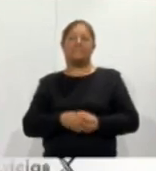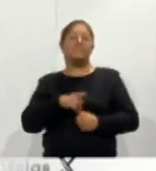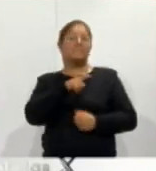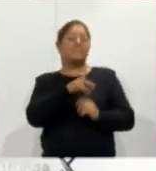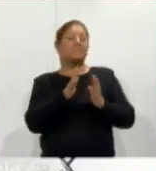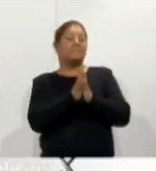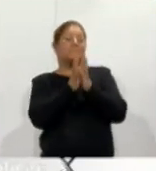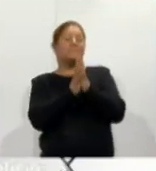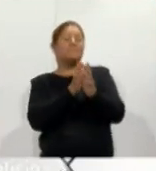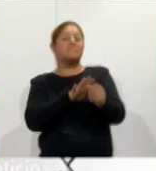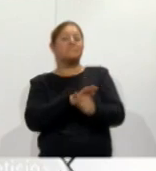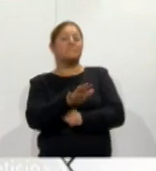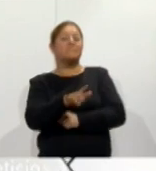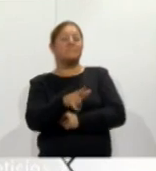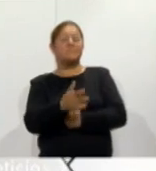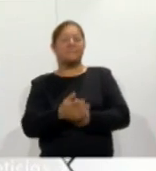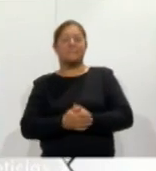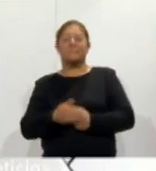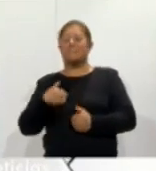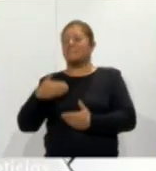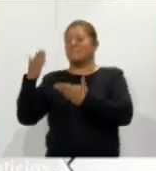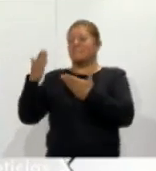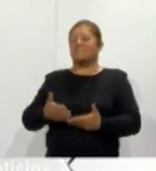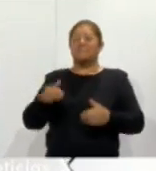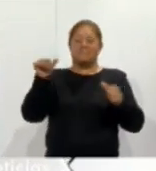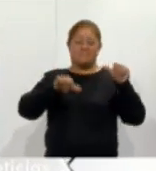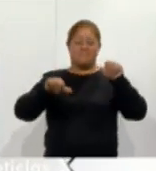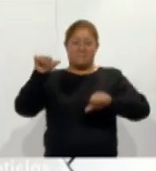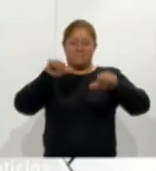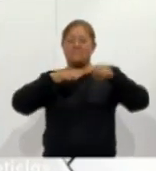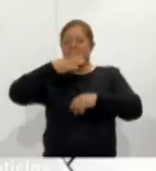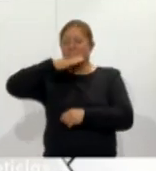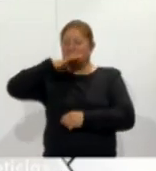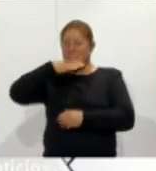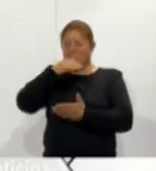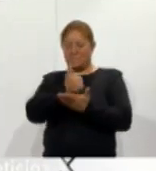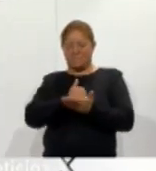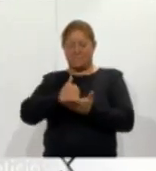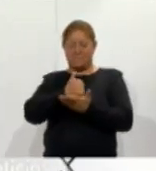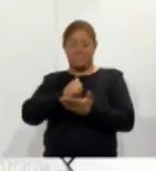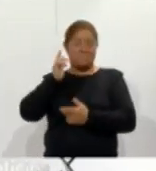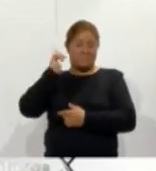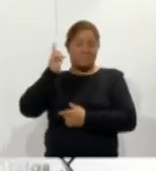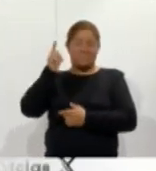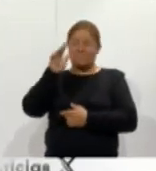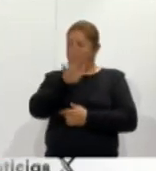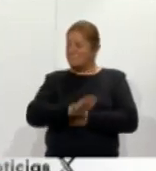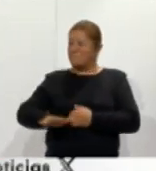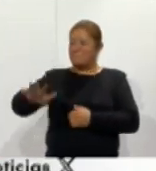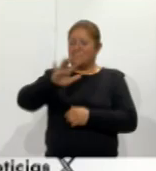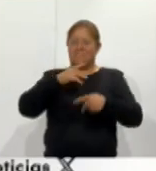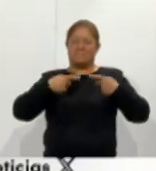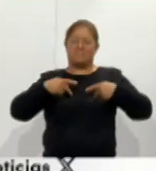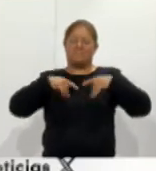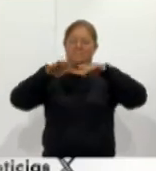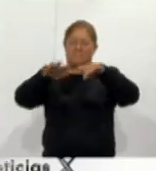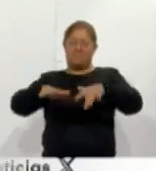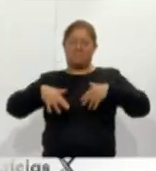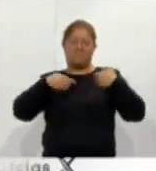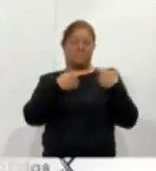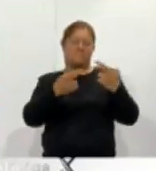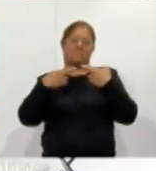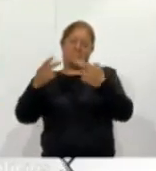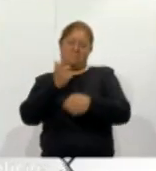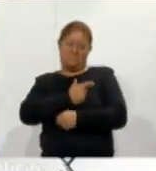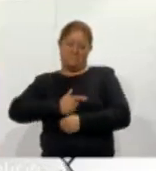nos tocó traer el atolito de maicito azul esperemos que a todos los feligreses les guste